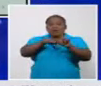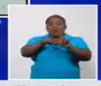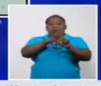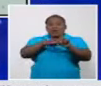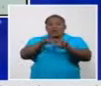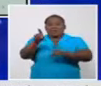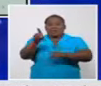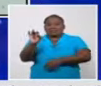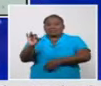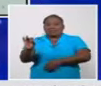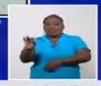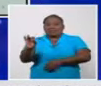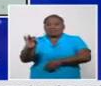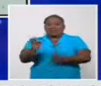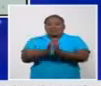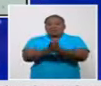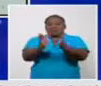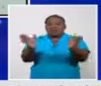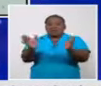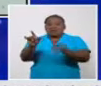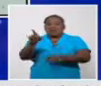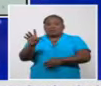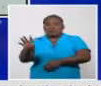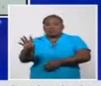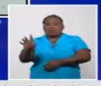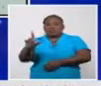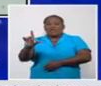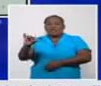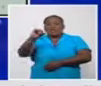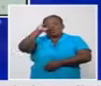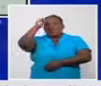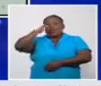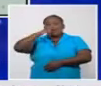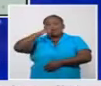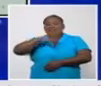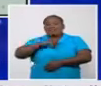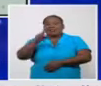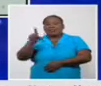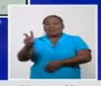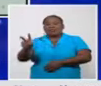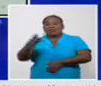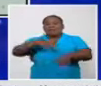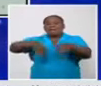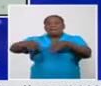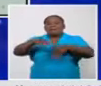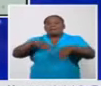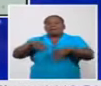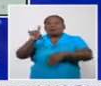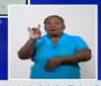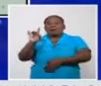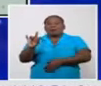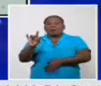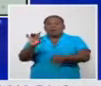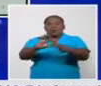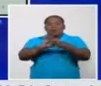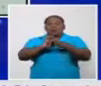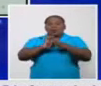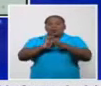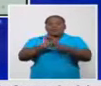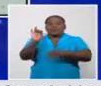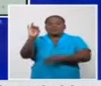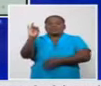14 Larisa con 12 casos autóctonos Playa con 9 y Guanabacoa con 7